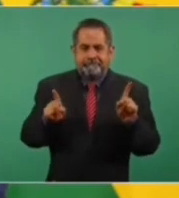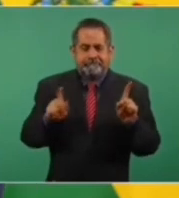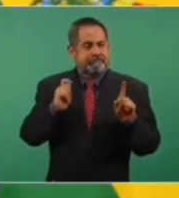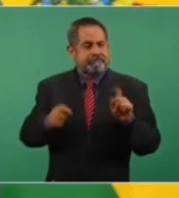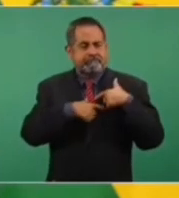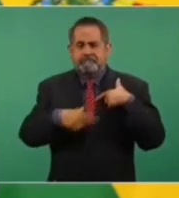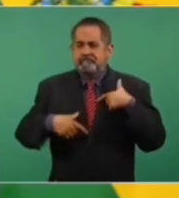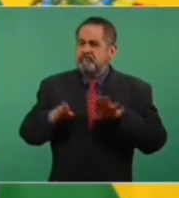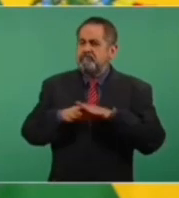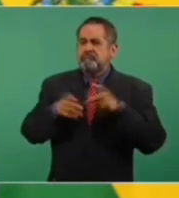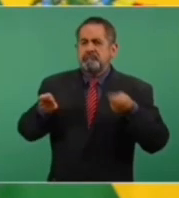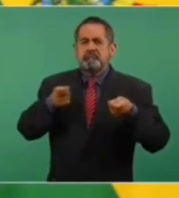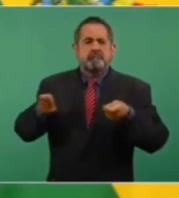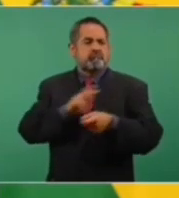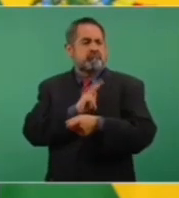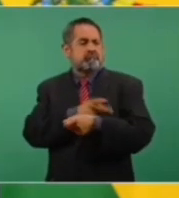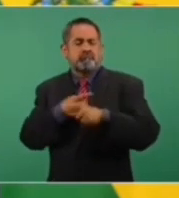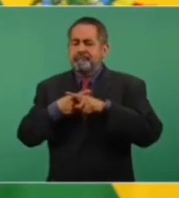lo que es el poder.